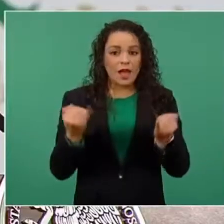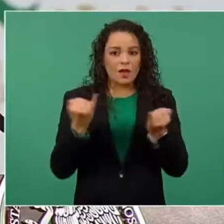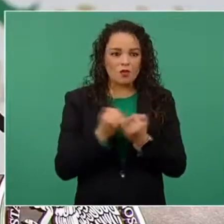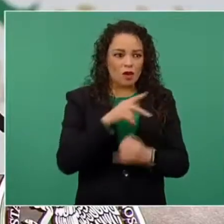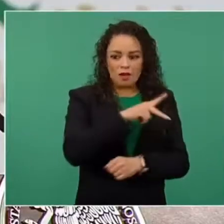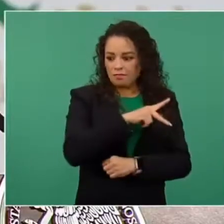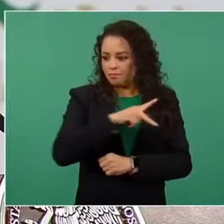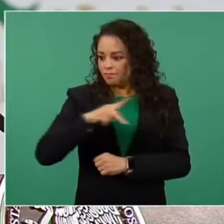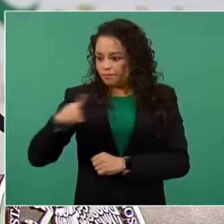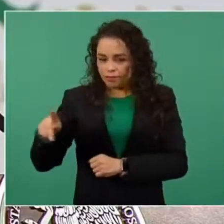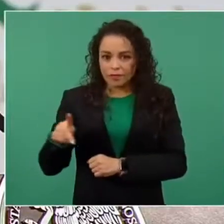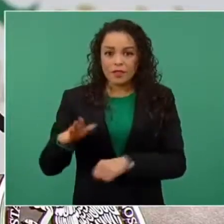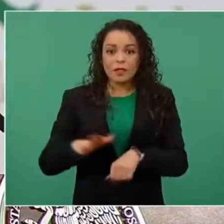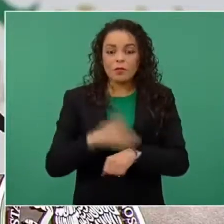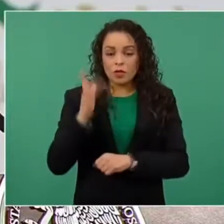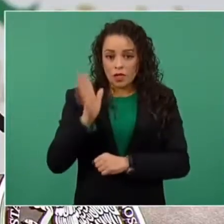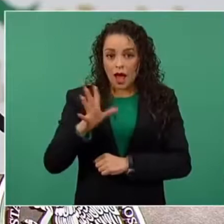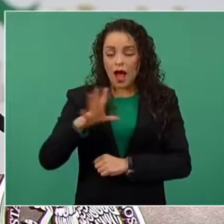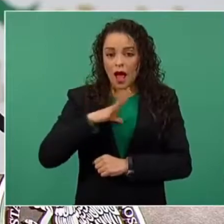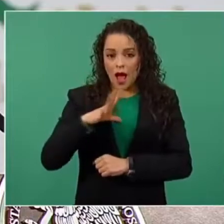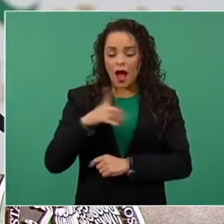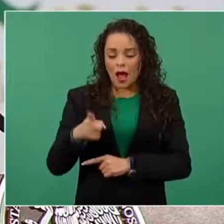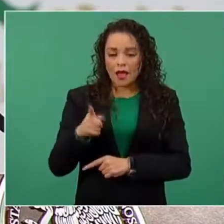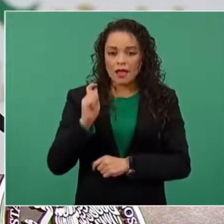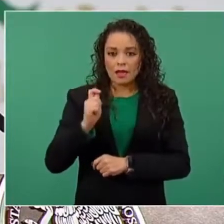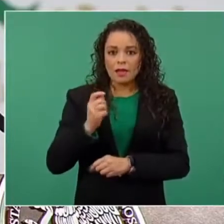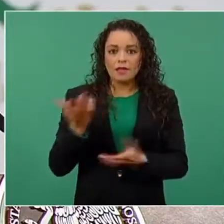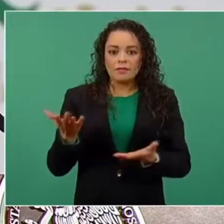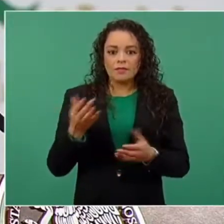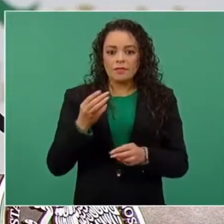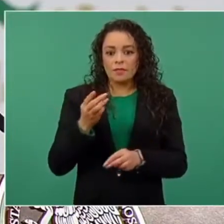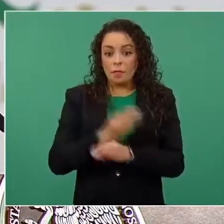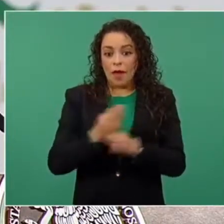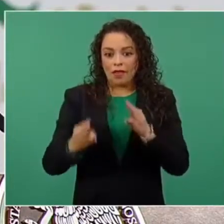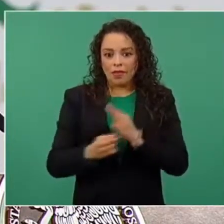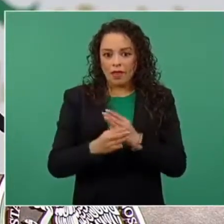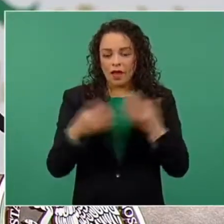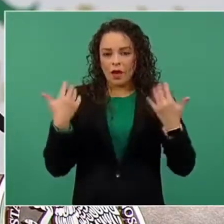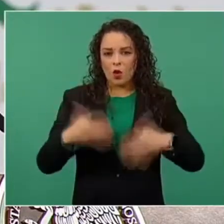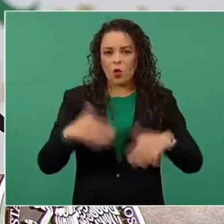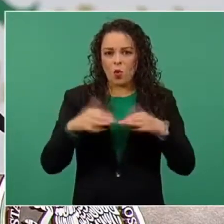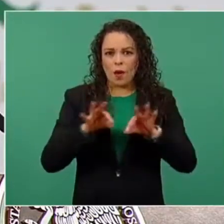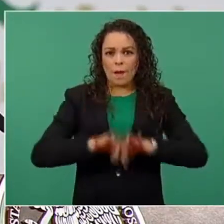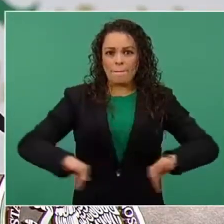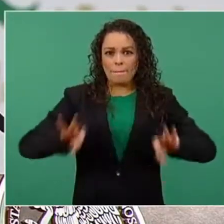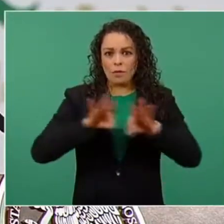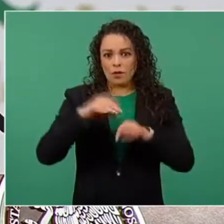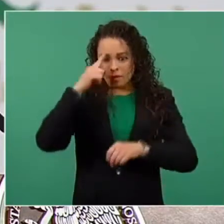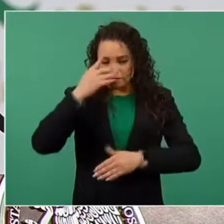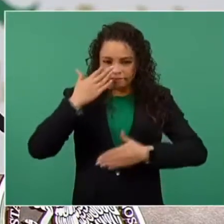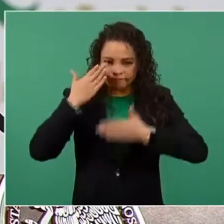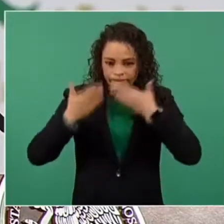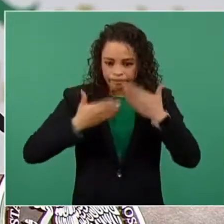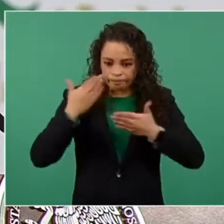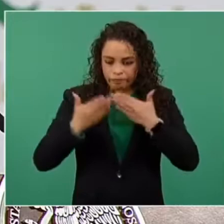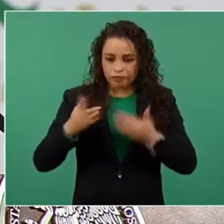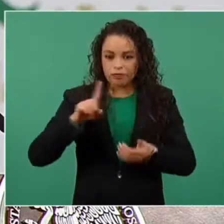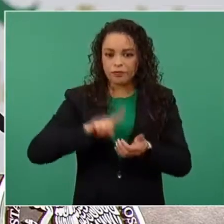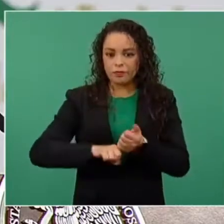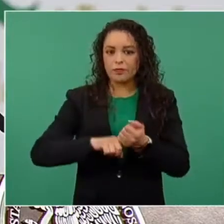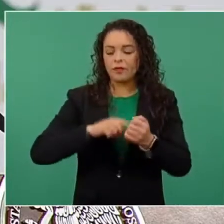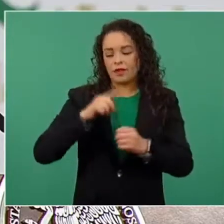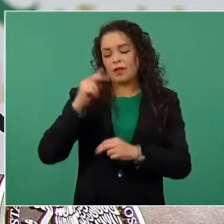equipos de análisis genético, equipos de punta que son a nivel internacional